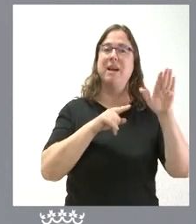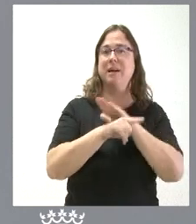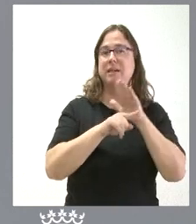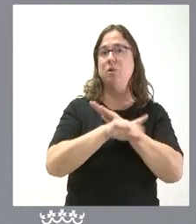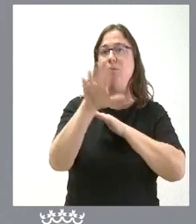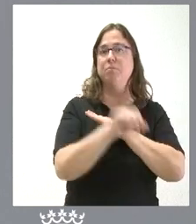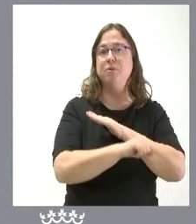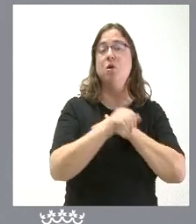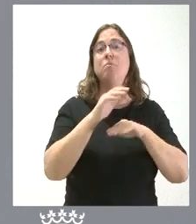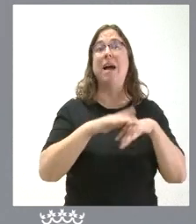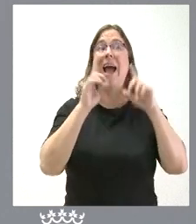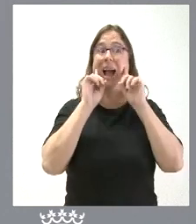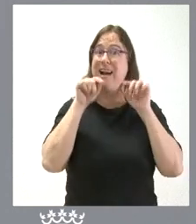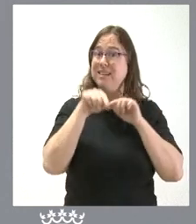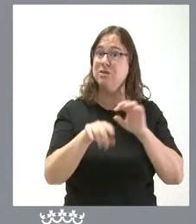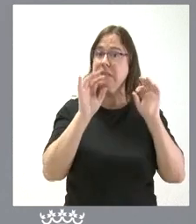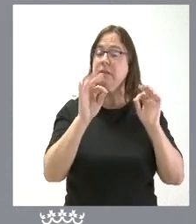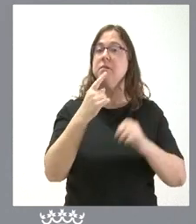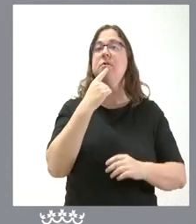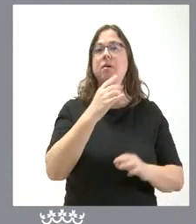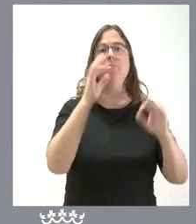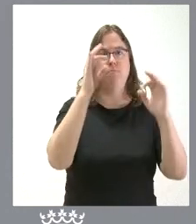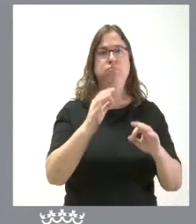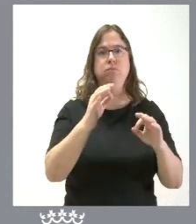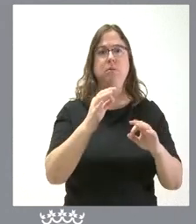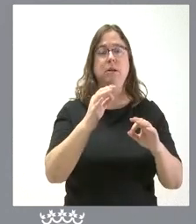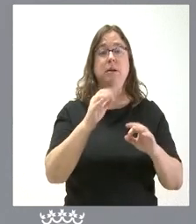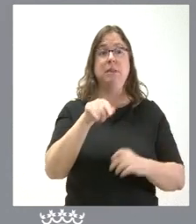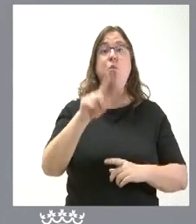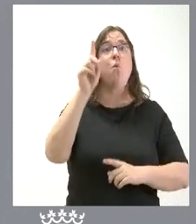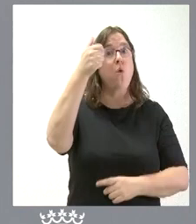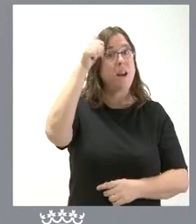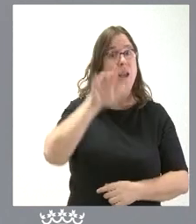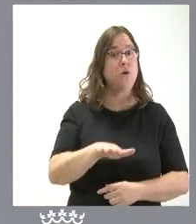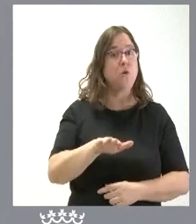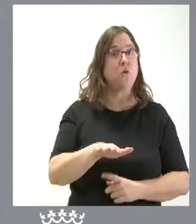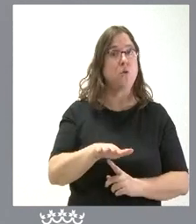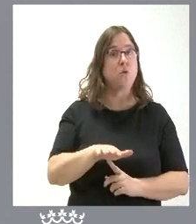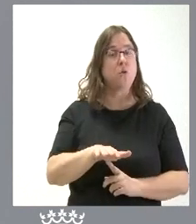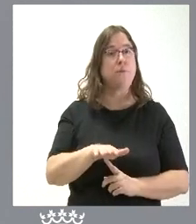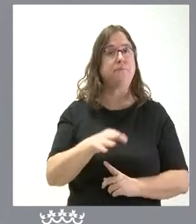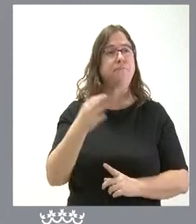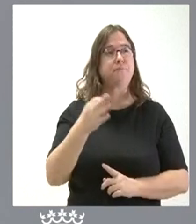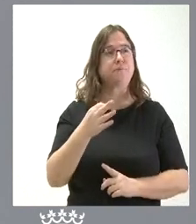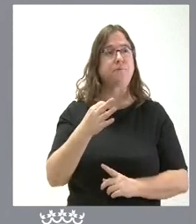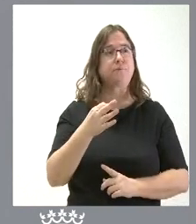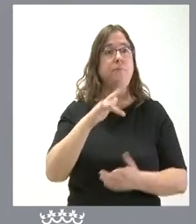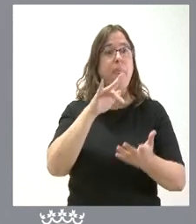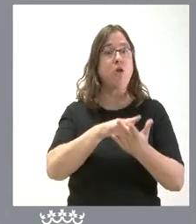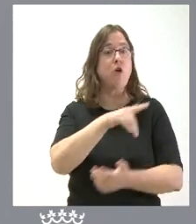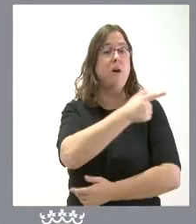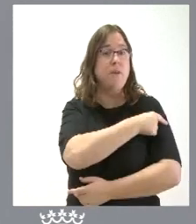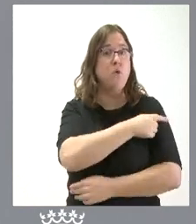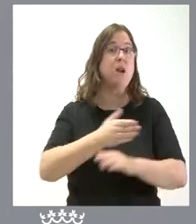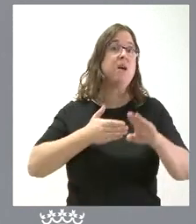y por tanto este caso concreto sí que le puedo confirmar que en el caso de un niño que tenía día de vacunación y